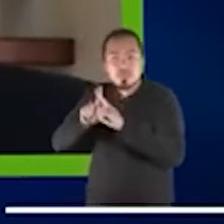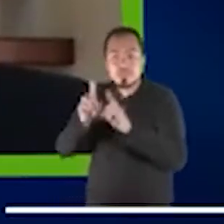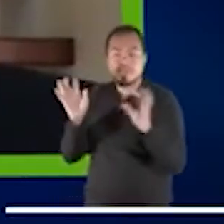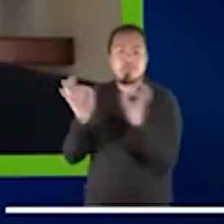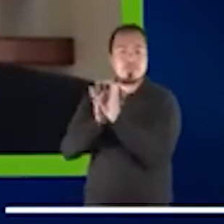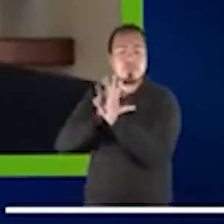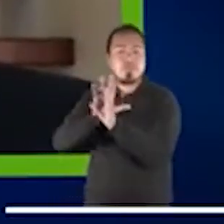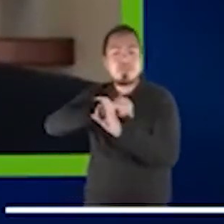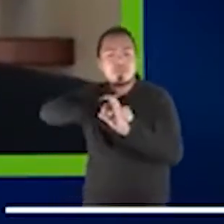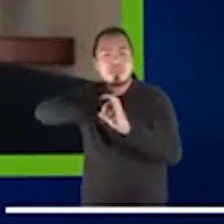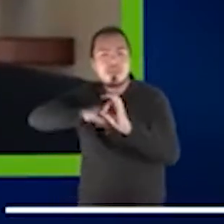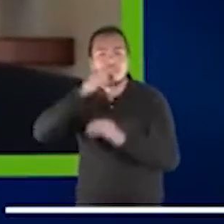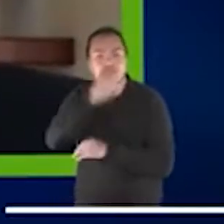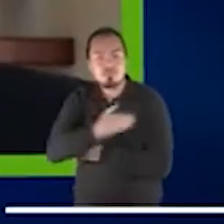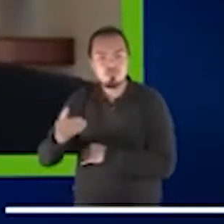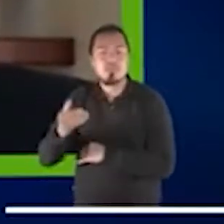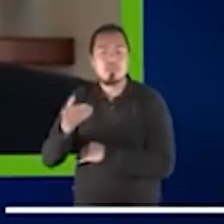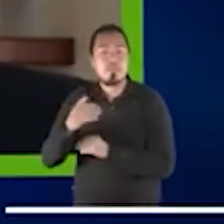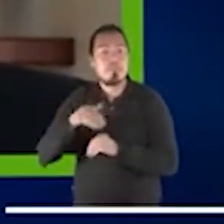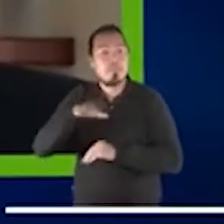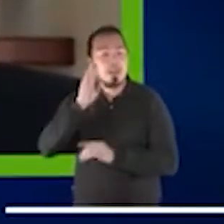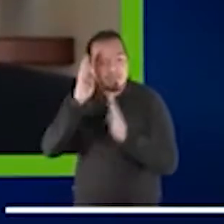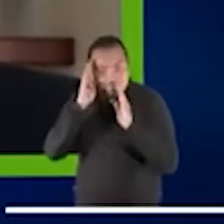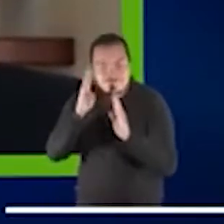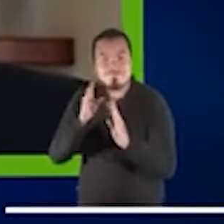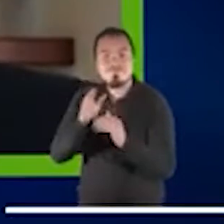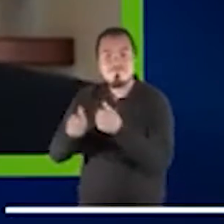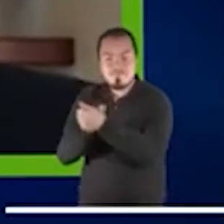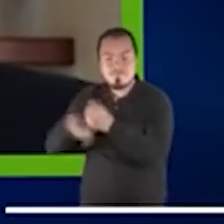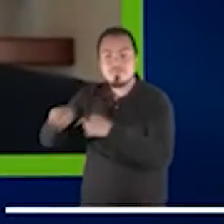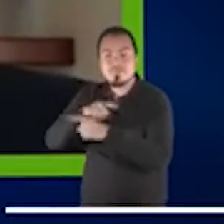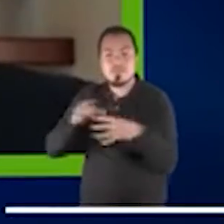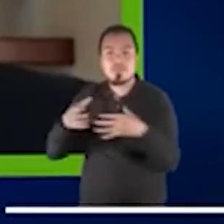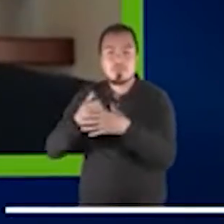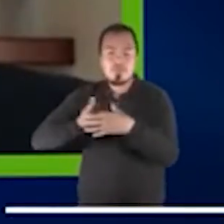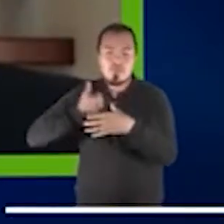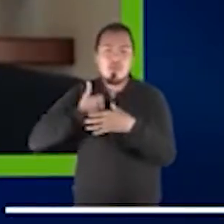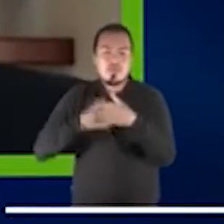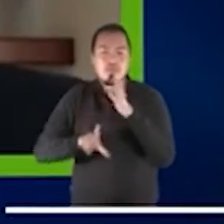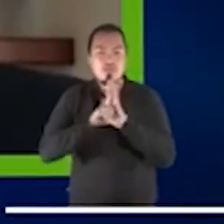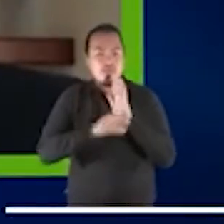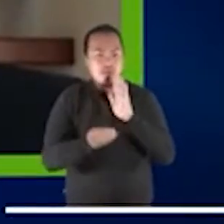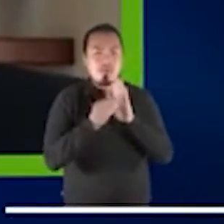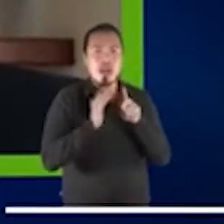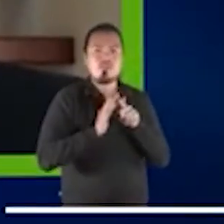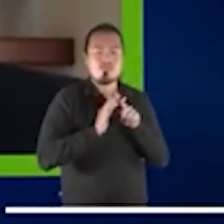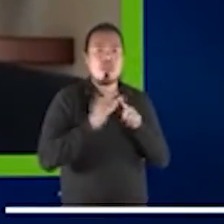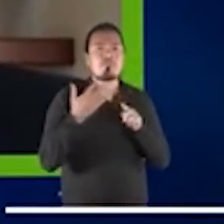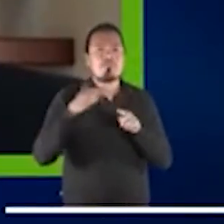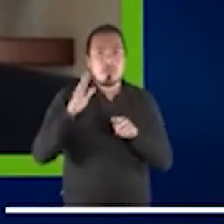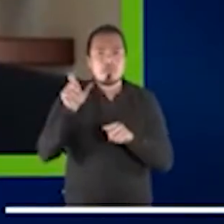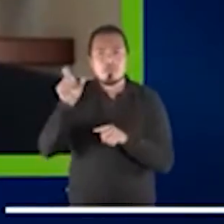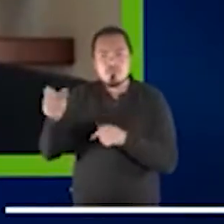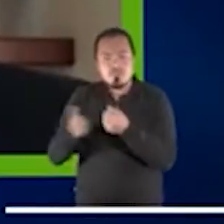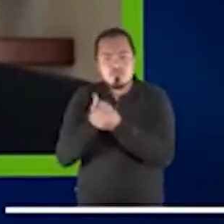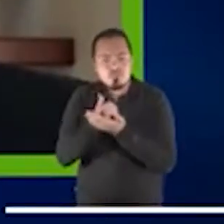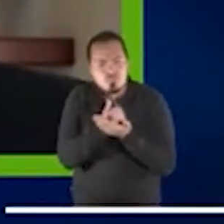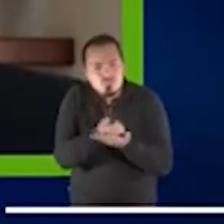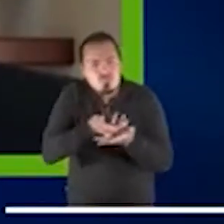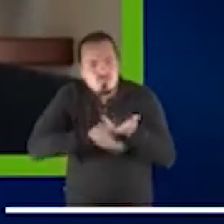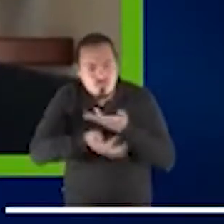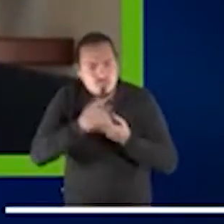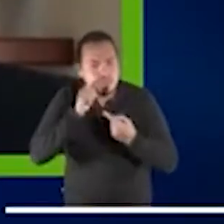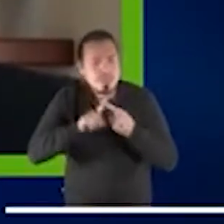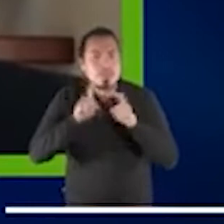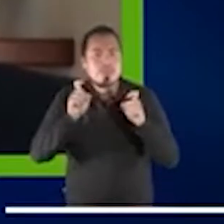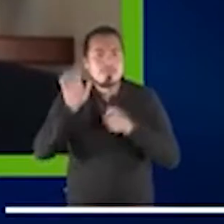derechos del niño, especialmente para los adolescentes en conflicto con la ley. Ha colaborado además en varias publicaciones internacionales y